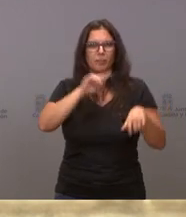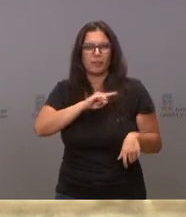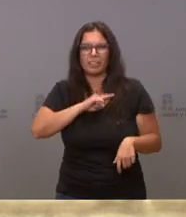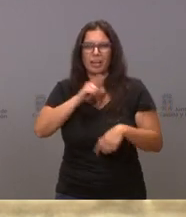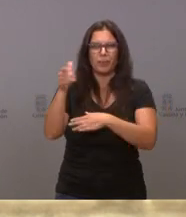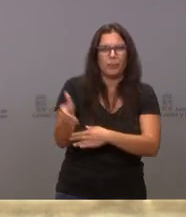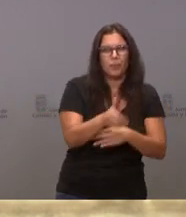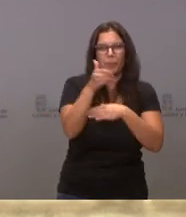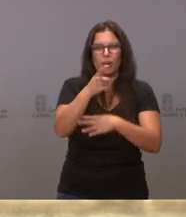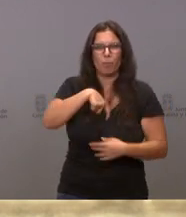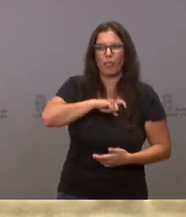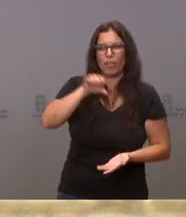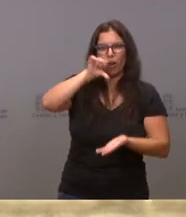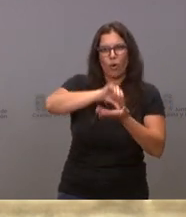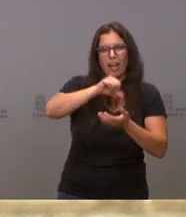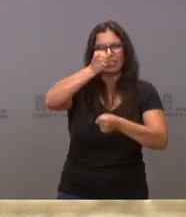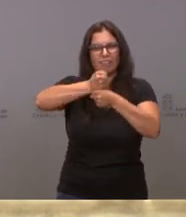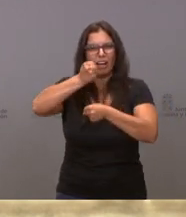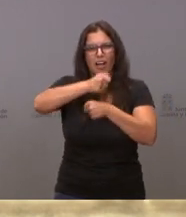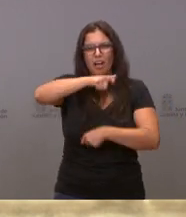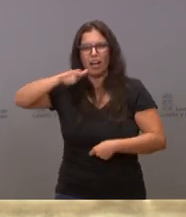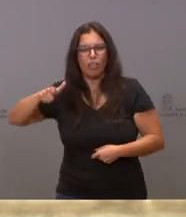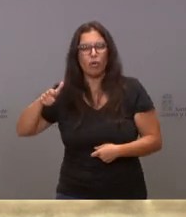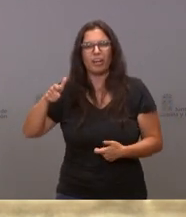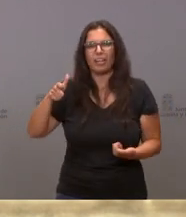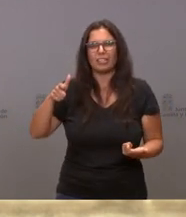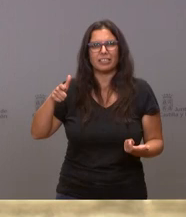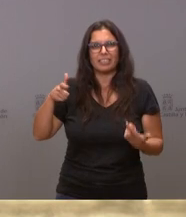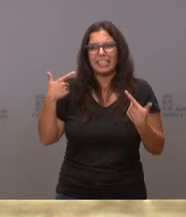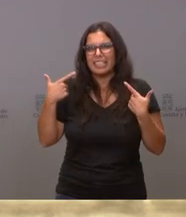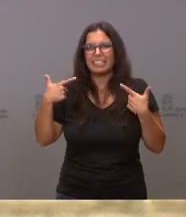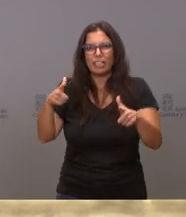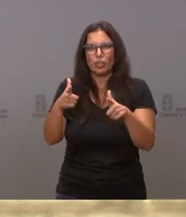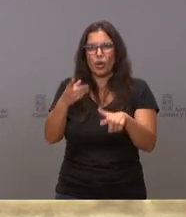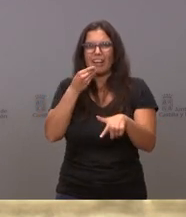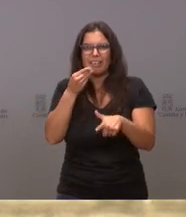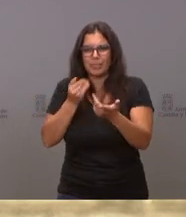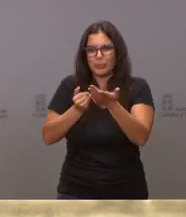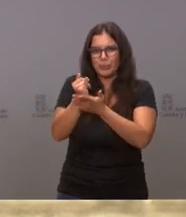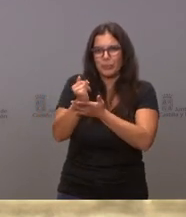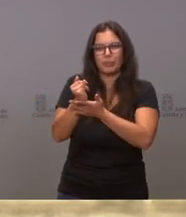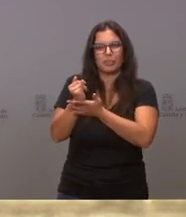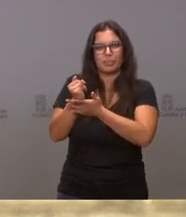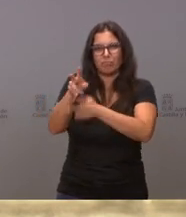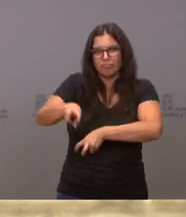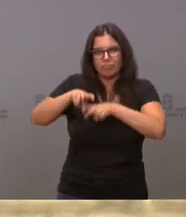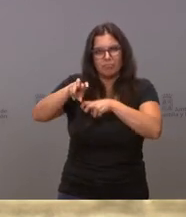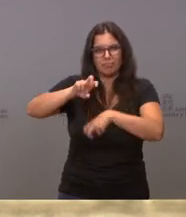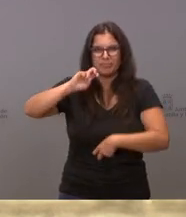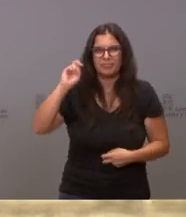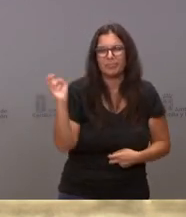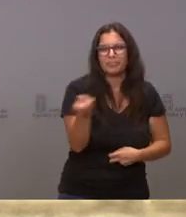los bomberos, los trabajadores que están en el sector agroalimentario desde el campo, las empresas de